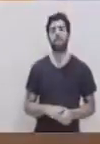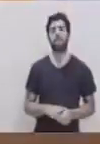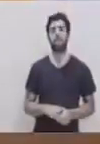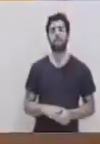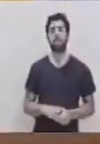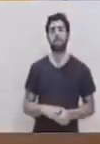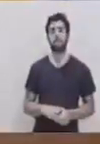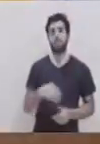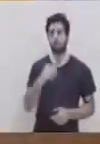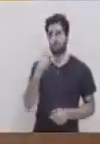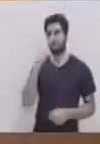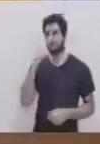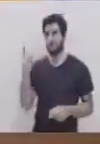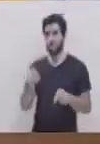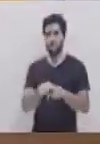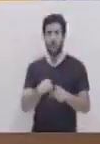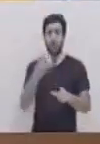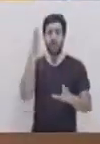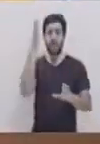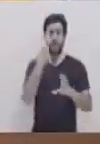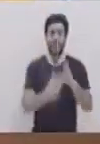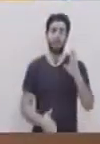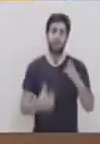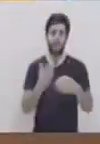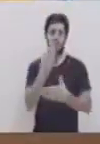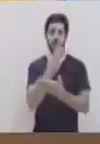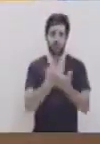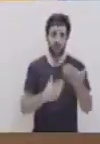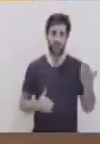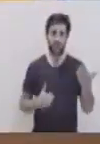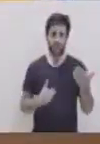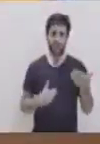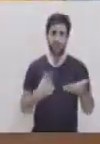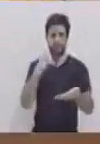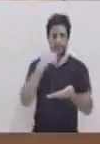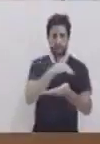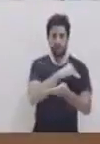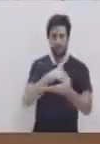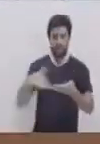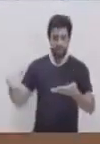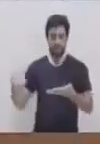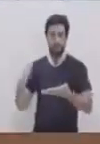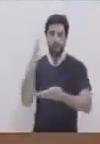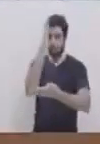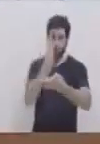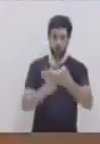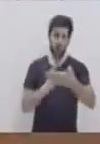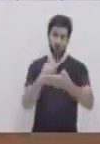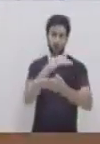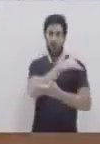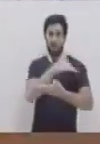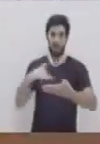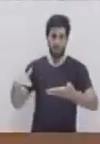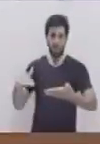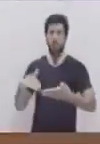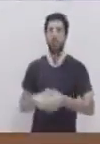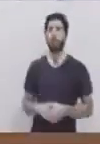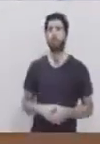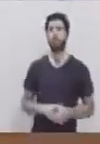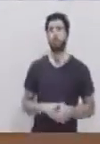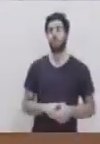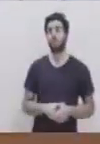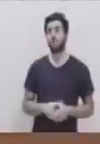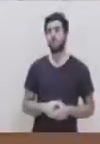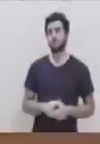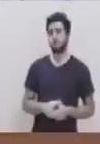Prácticamente sería la mitad de nuestra elipse. Así es. La mitad de forma horizontal. Y vemos que aquí